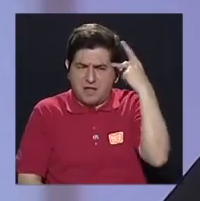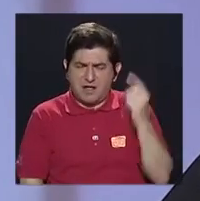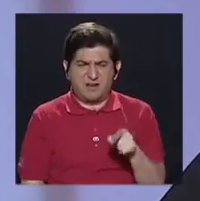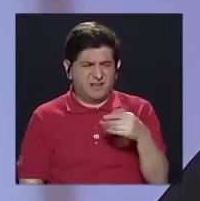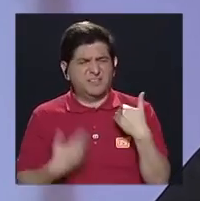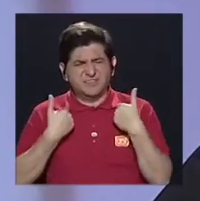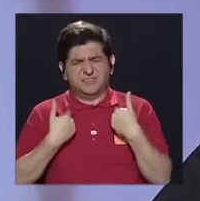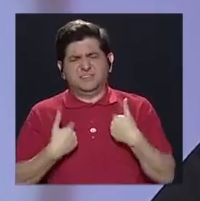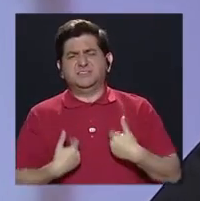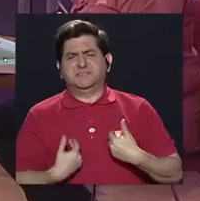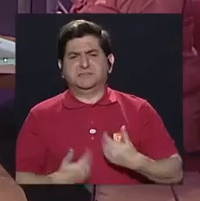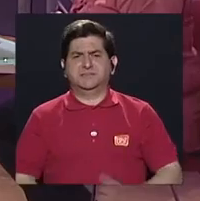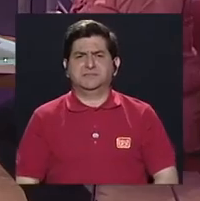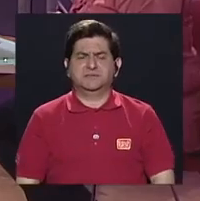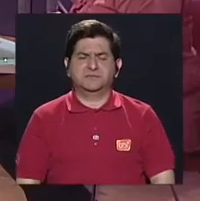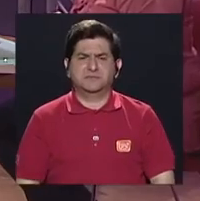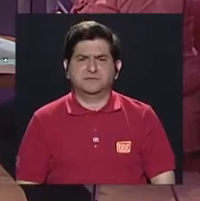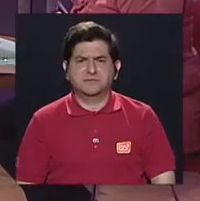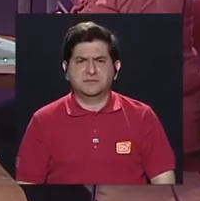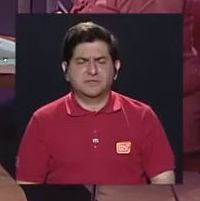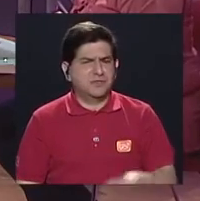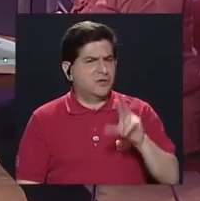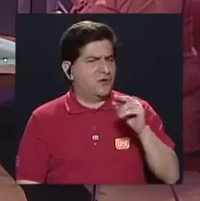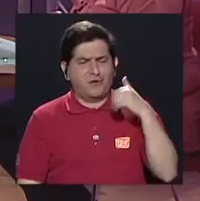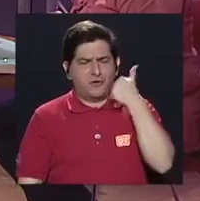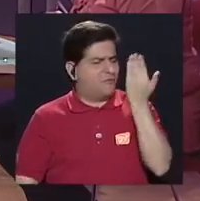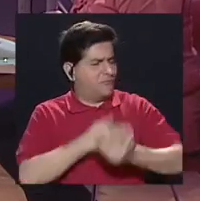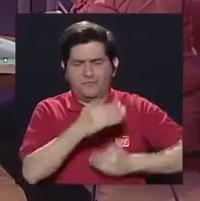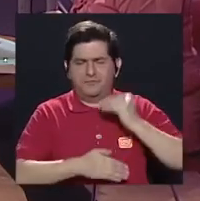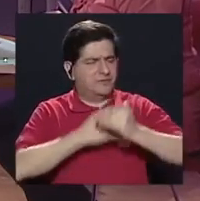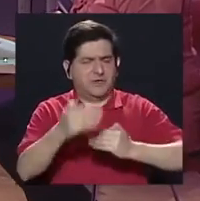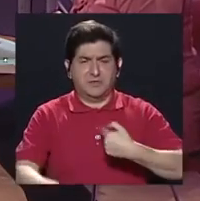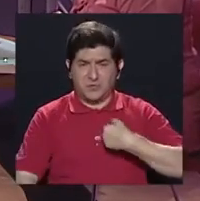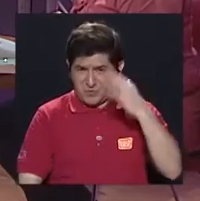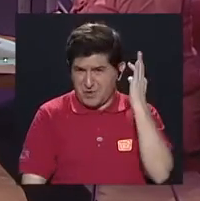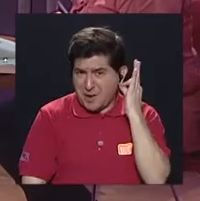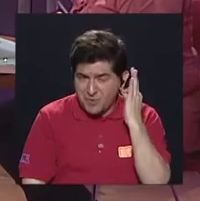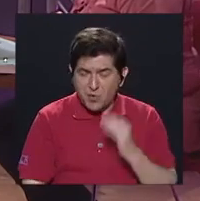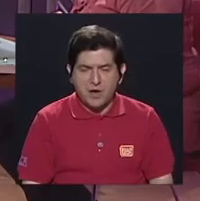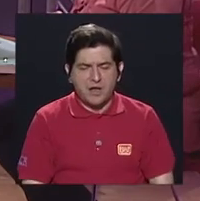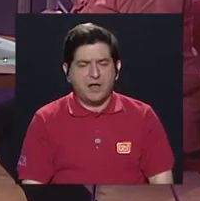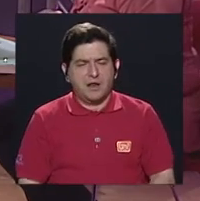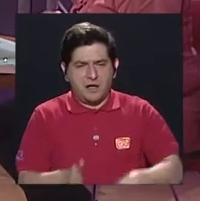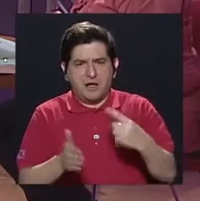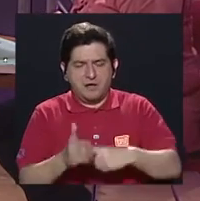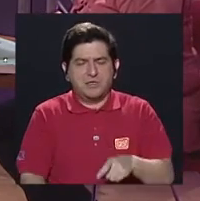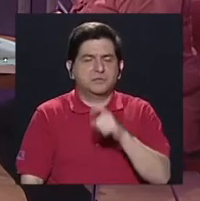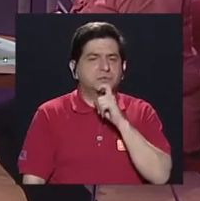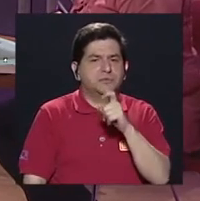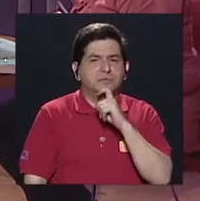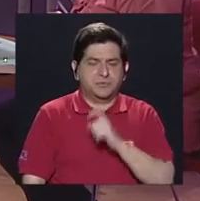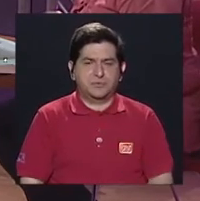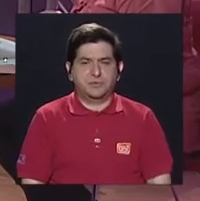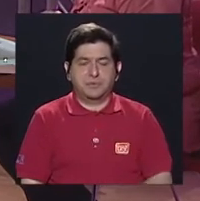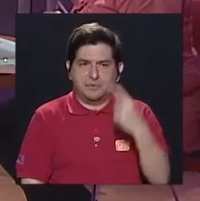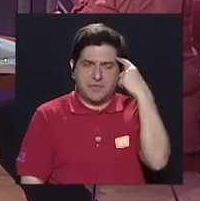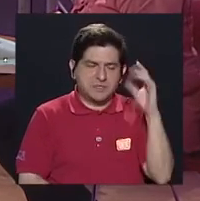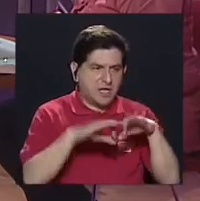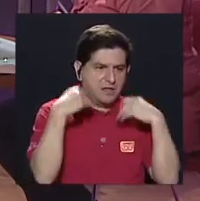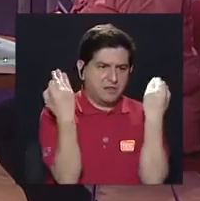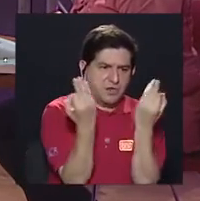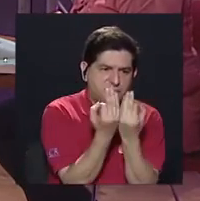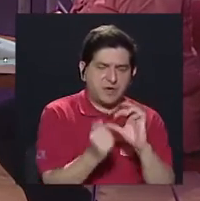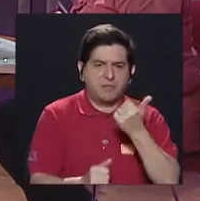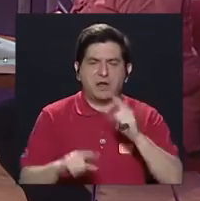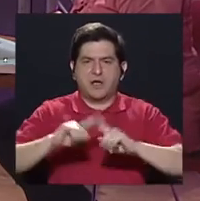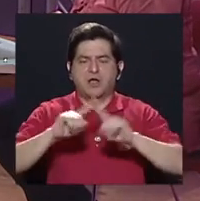desgastante, es cansada, no es fácil realmente, y para uno de mujeres aún a veces es más difícil con el tema de la familia, y hay otra